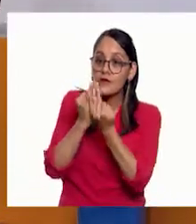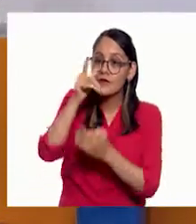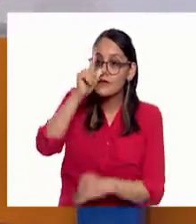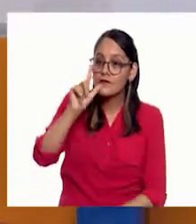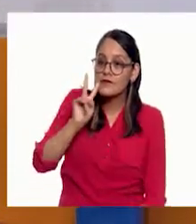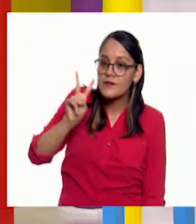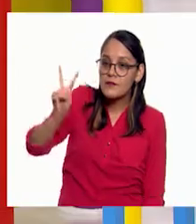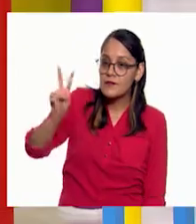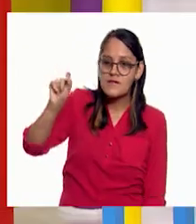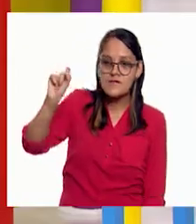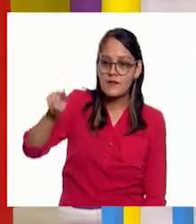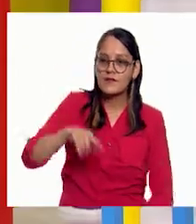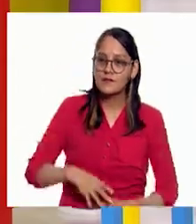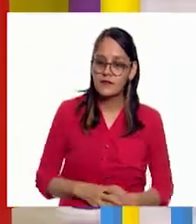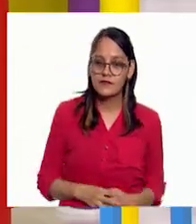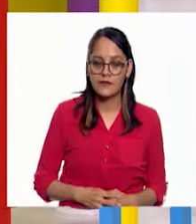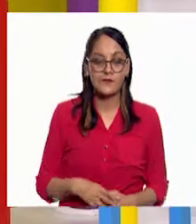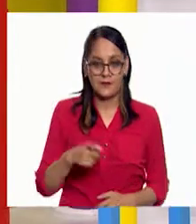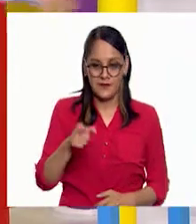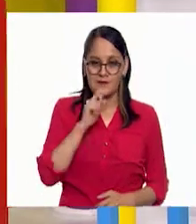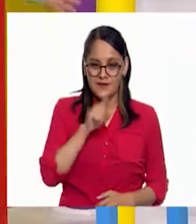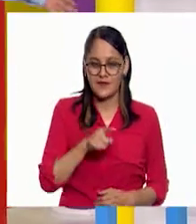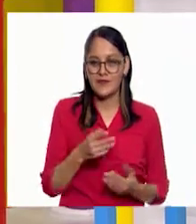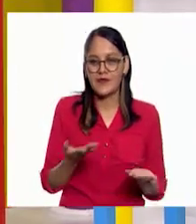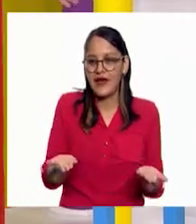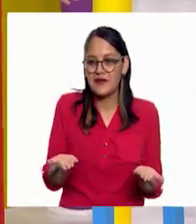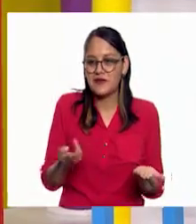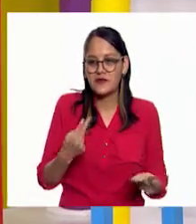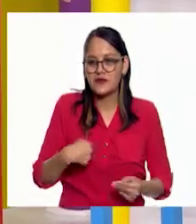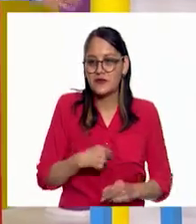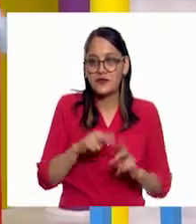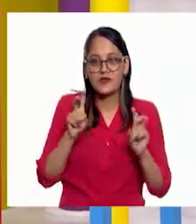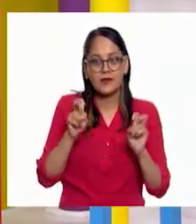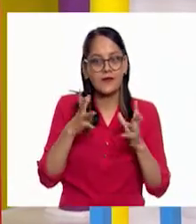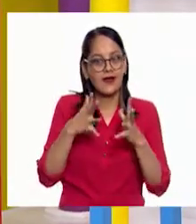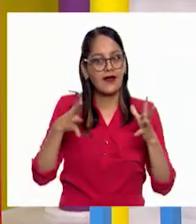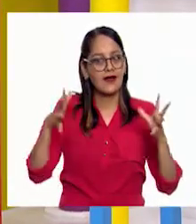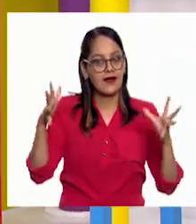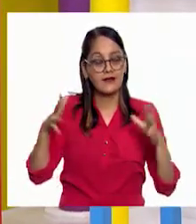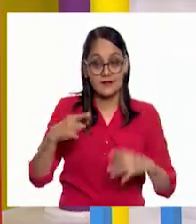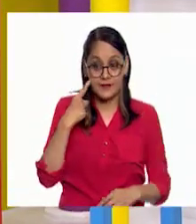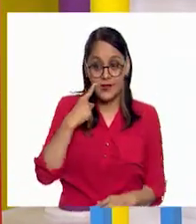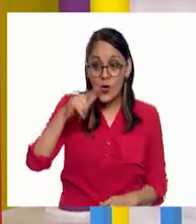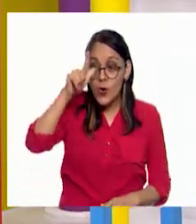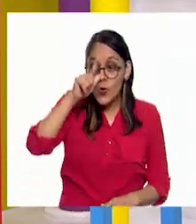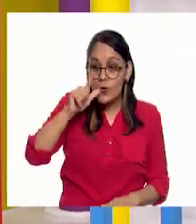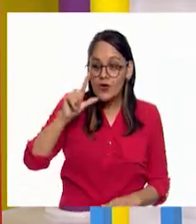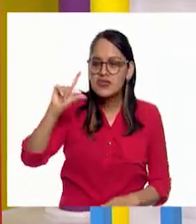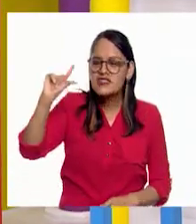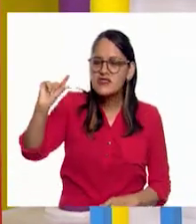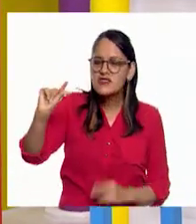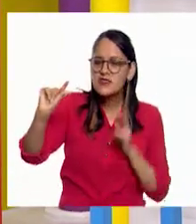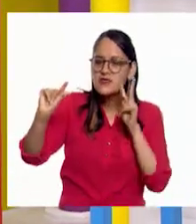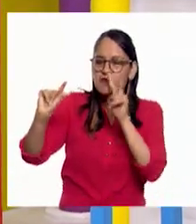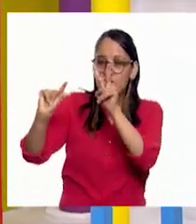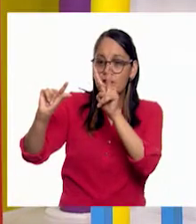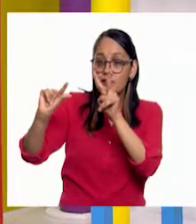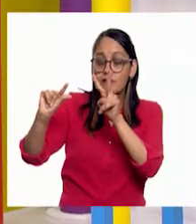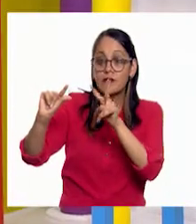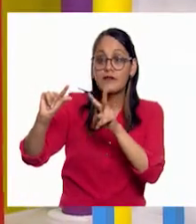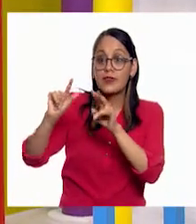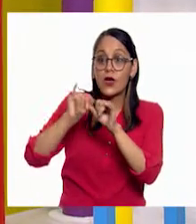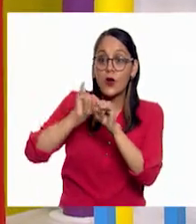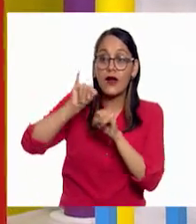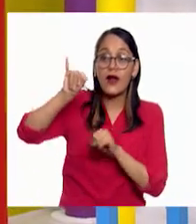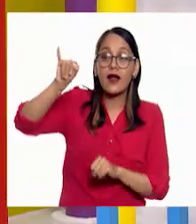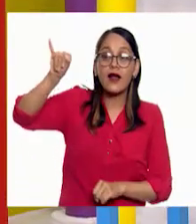Justamente, y imagínate, con un tema como lo veíamos tan grande, la luna a pesar de que la vemos muy chiquita, ¿te imaginas a qué distancia está?